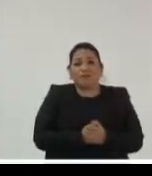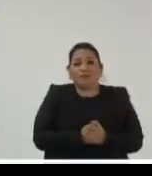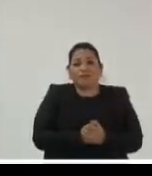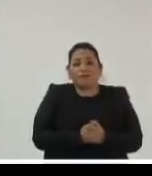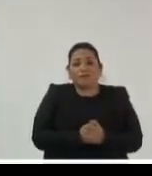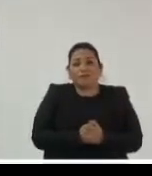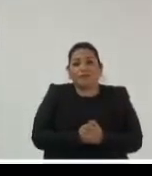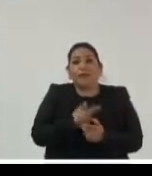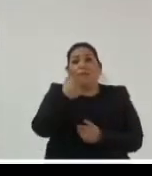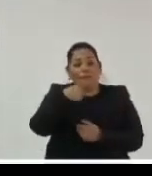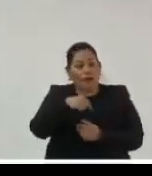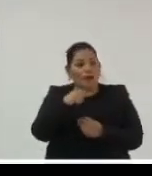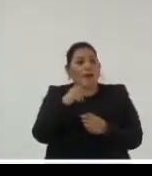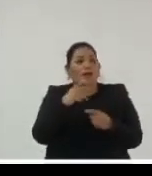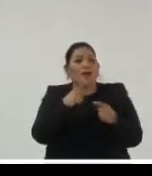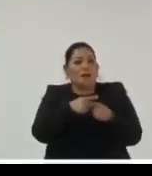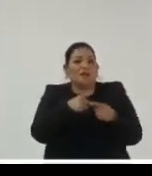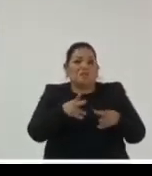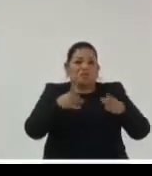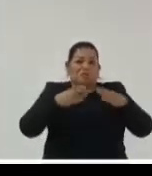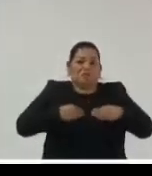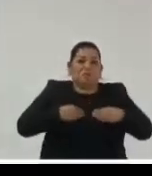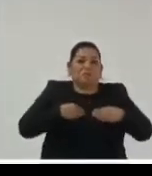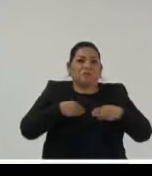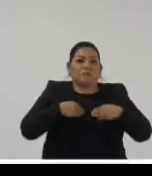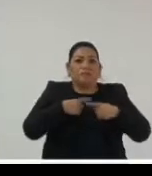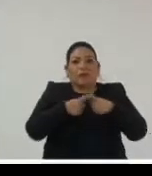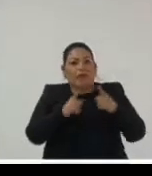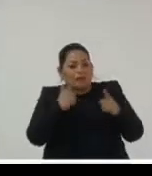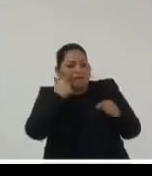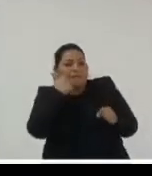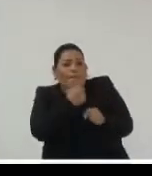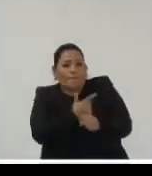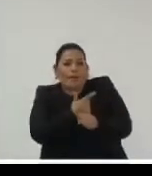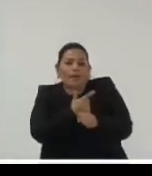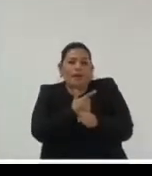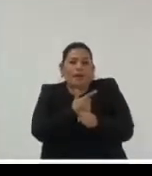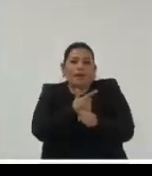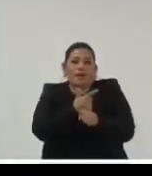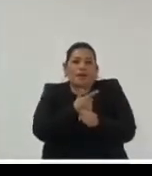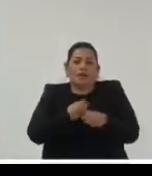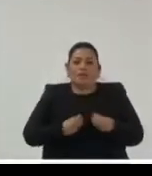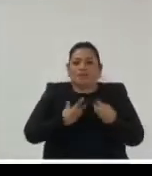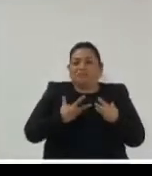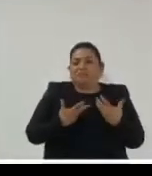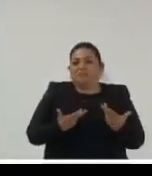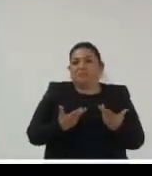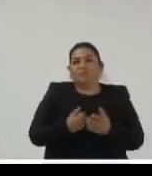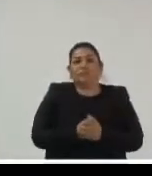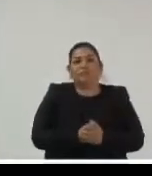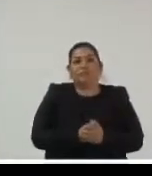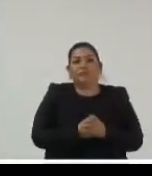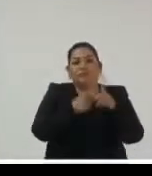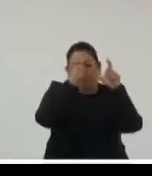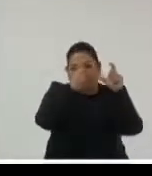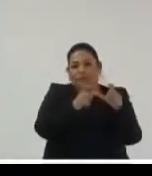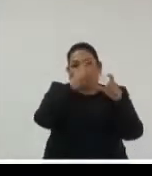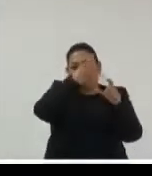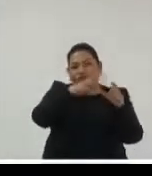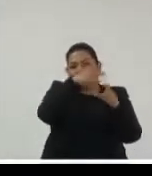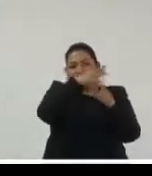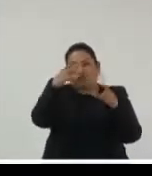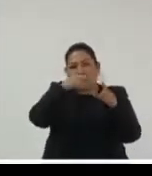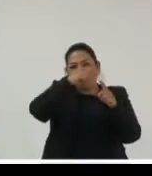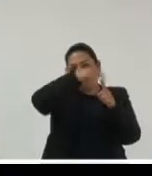que hacer algo para poder acoplarlos verdad para poder adaptarlos y utilizarlos de la mejor manera un pequeño gráfico para poner el